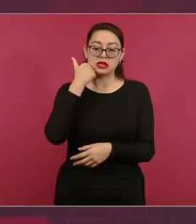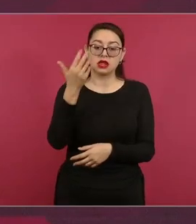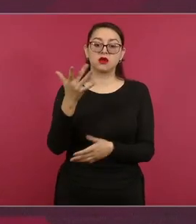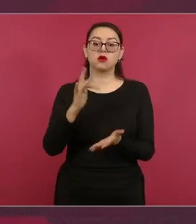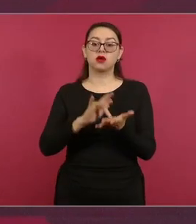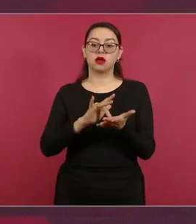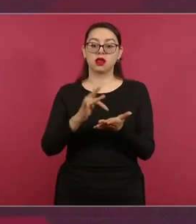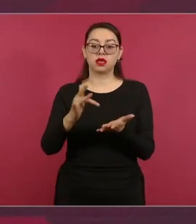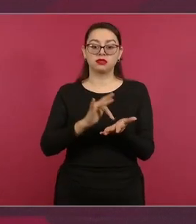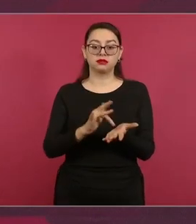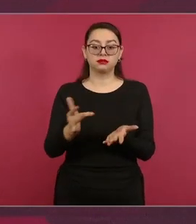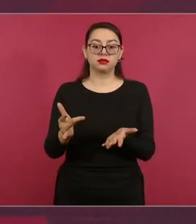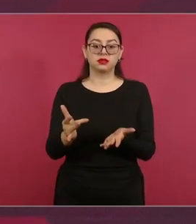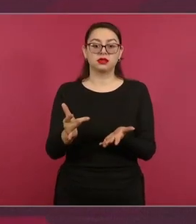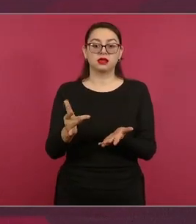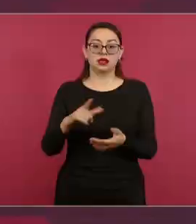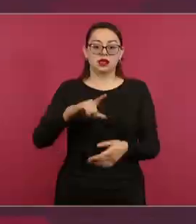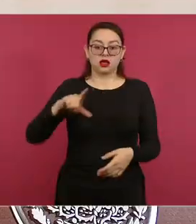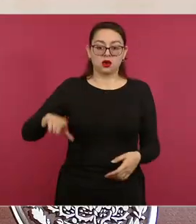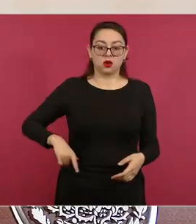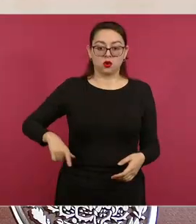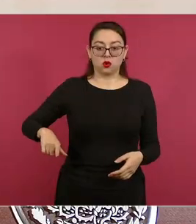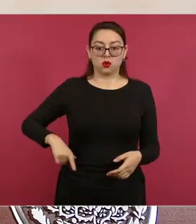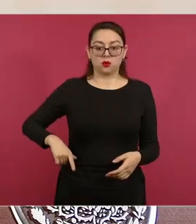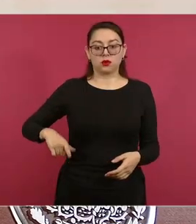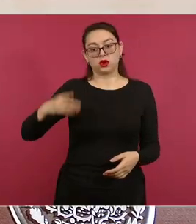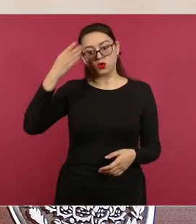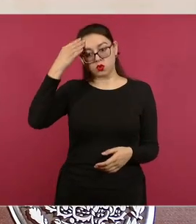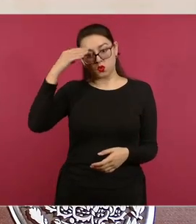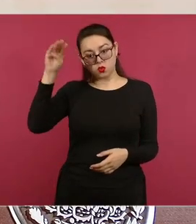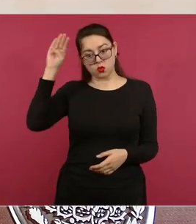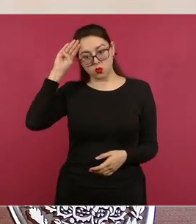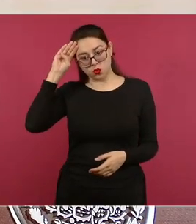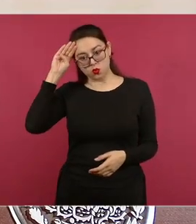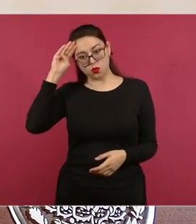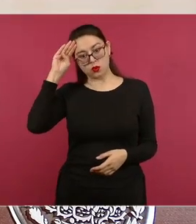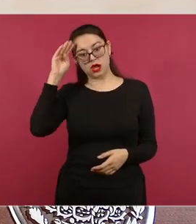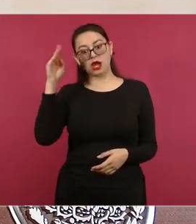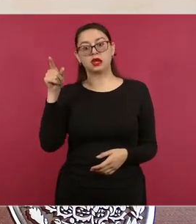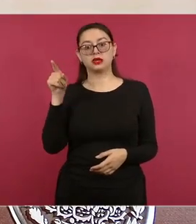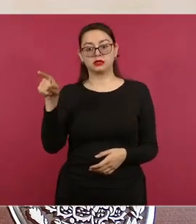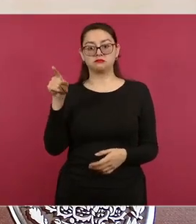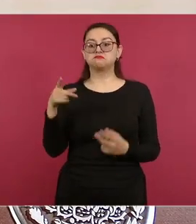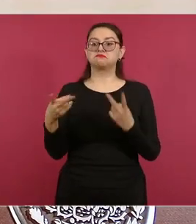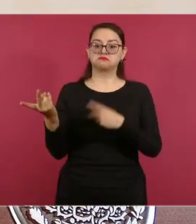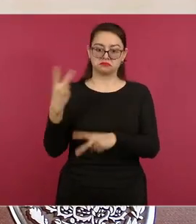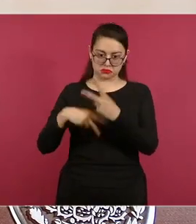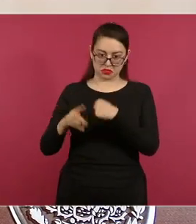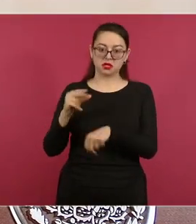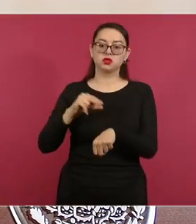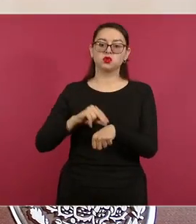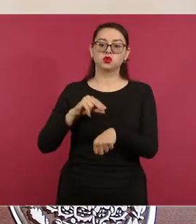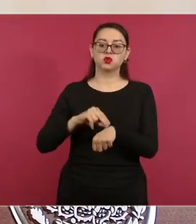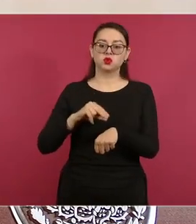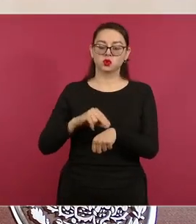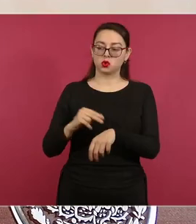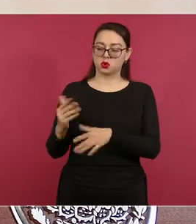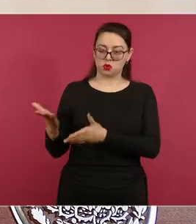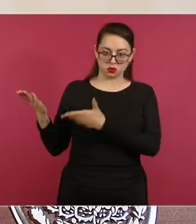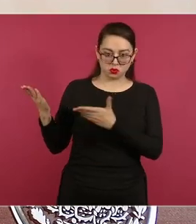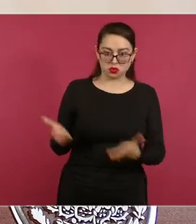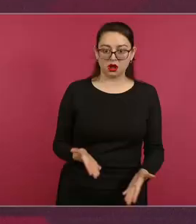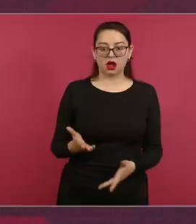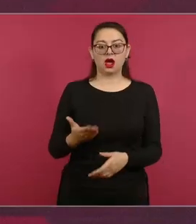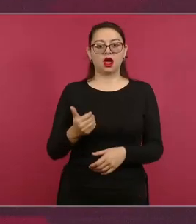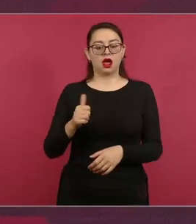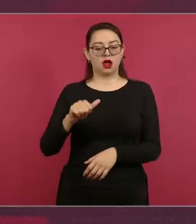gobierno y al pueblo de Cuba, porque nos mandaron médicos que ya están en